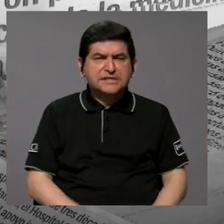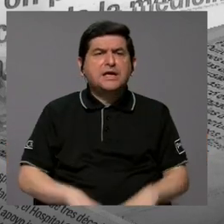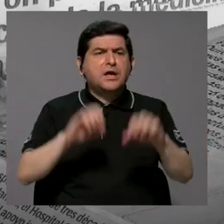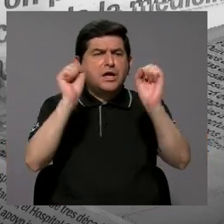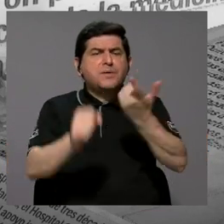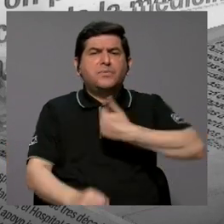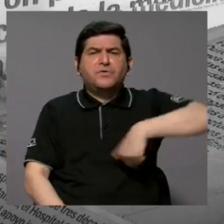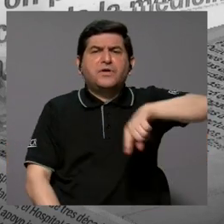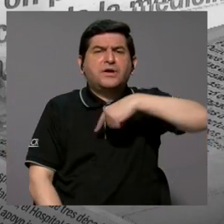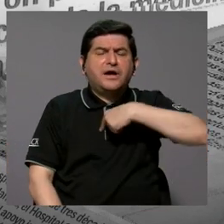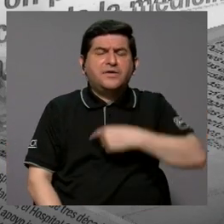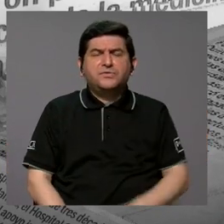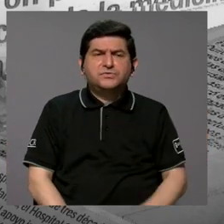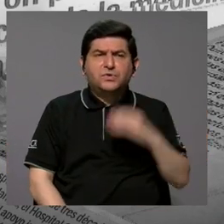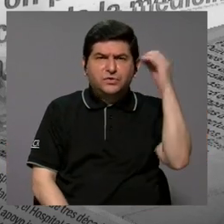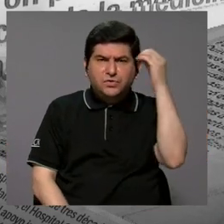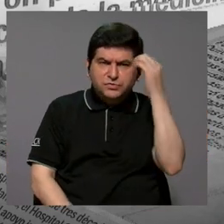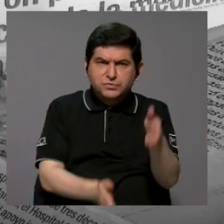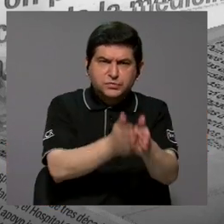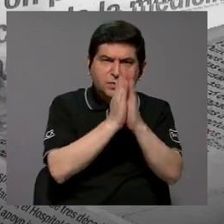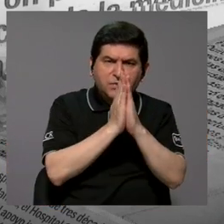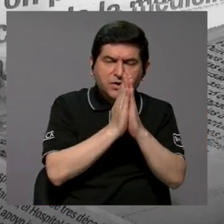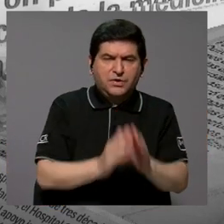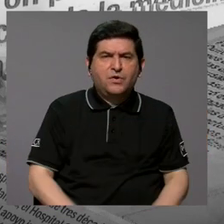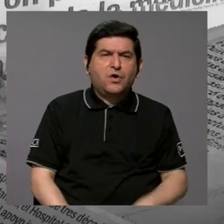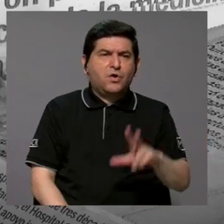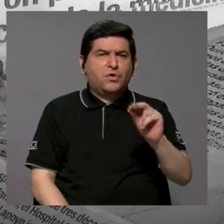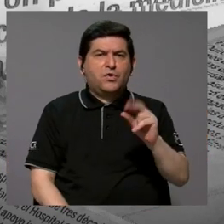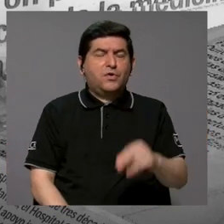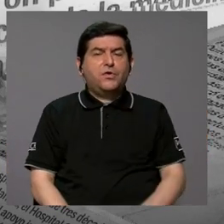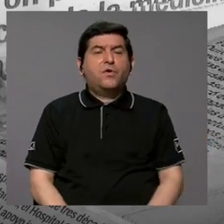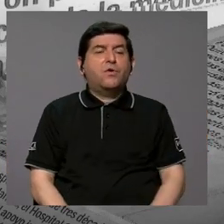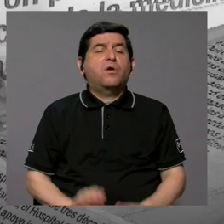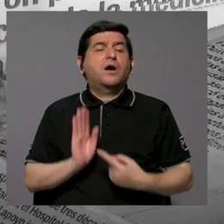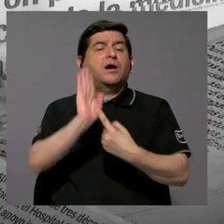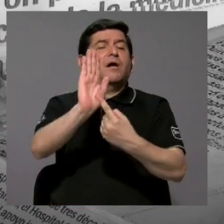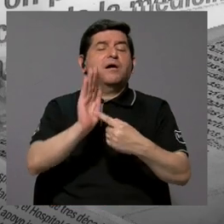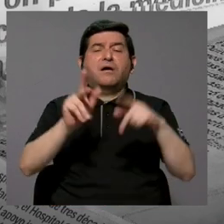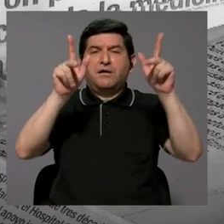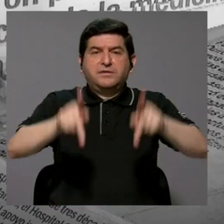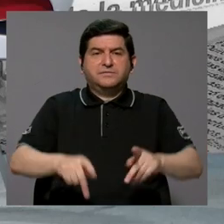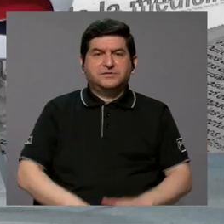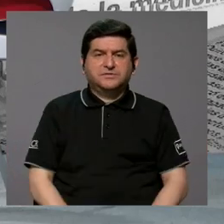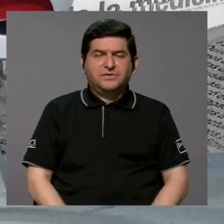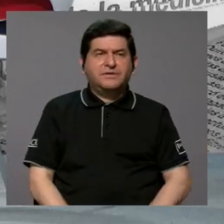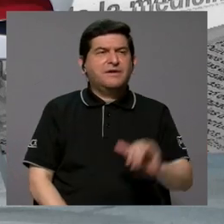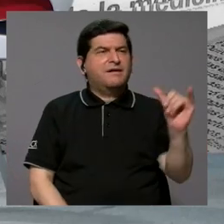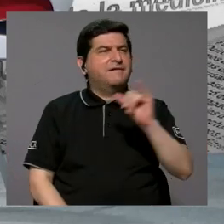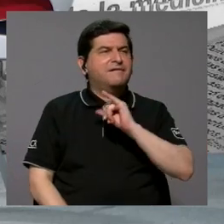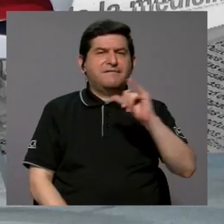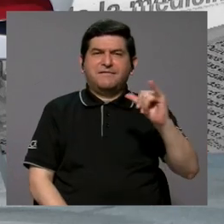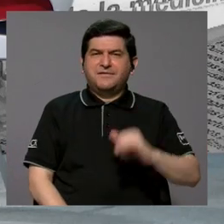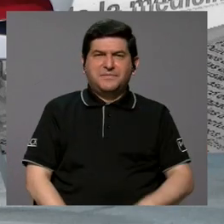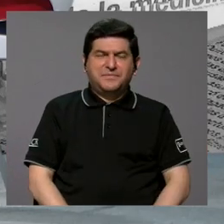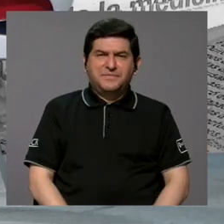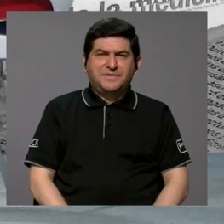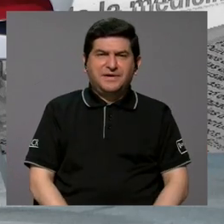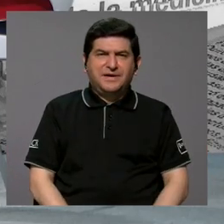pronunciado antes y no solamente exponerlo al público. Inclusive fue como dejar al